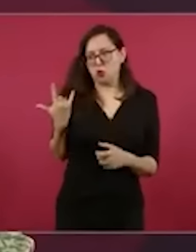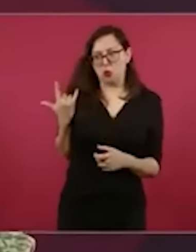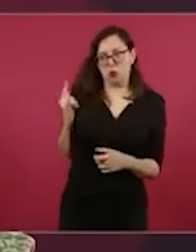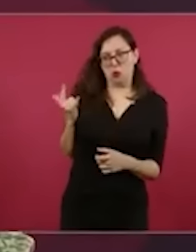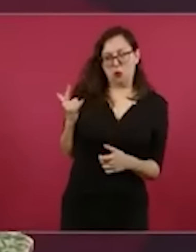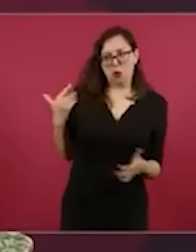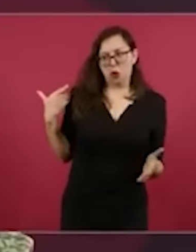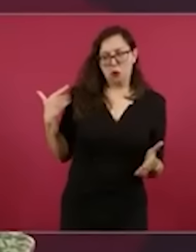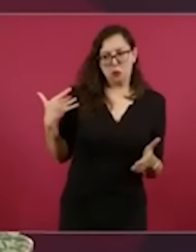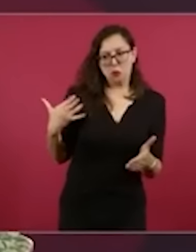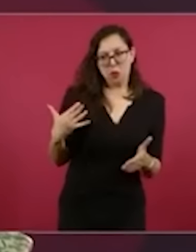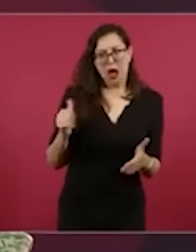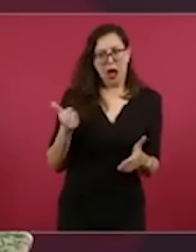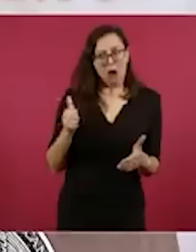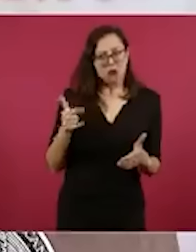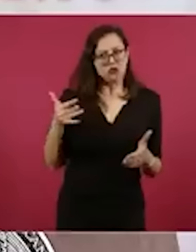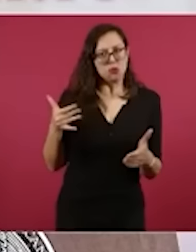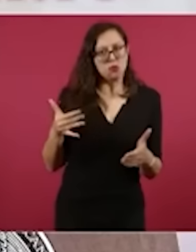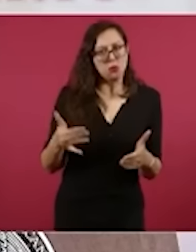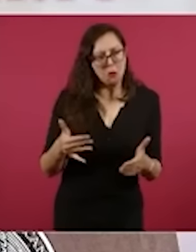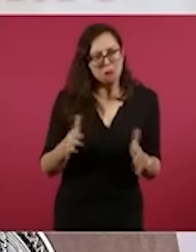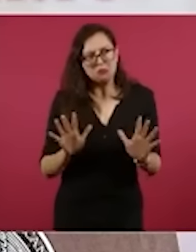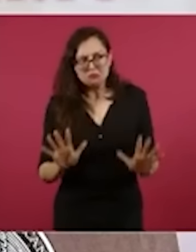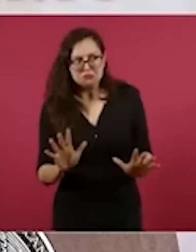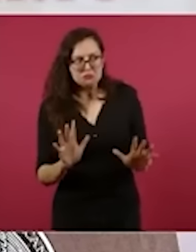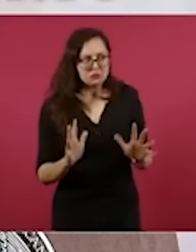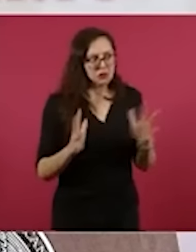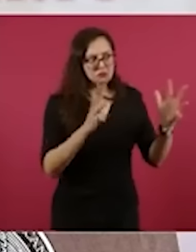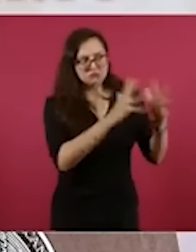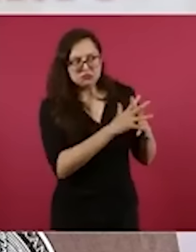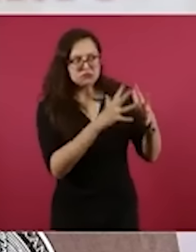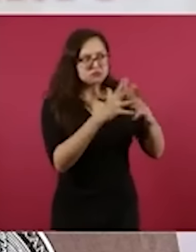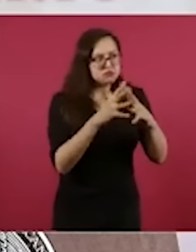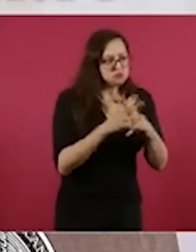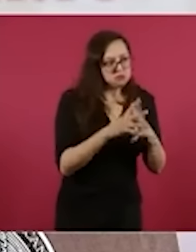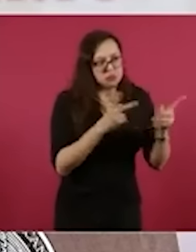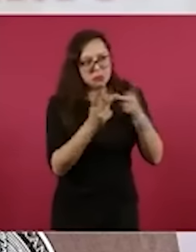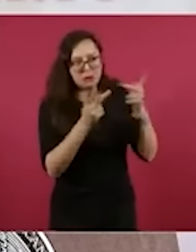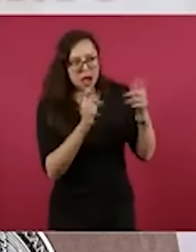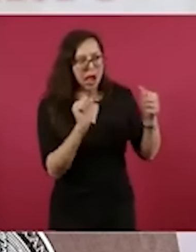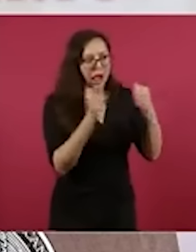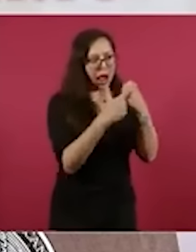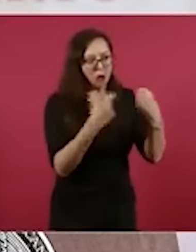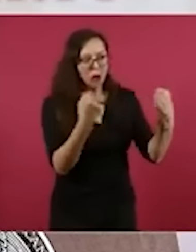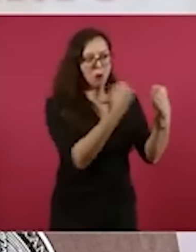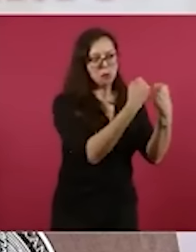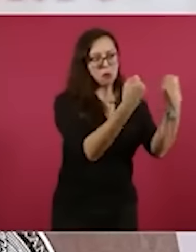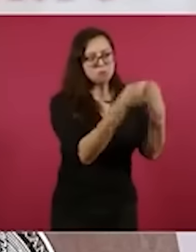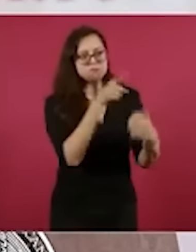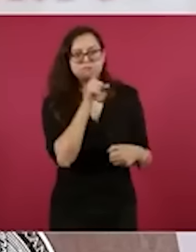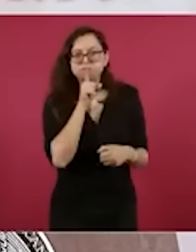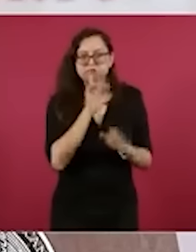que nos indicara una confrontación o preparativos para una confrontación. En la sexta